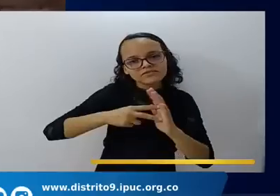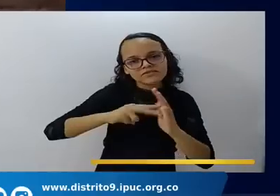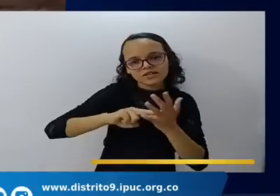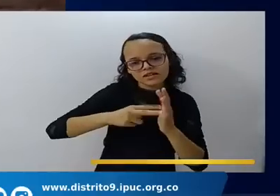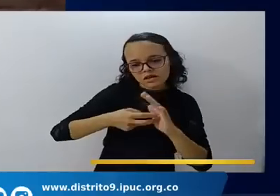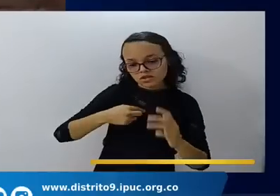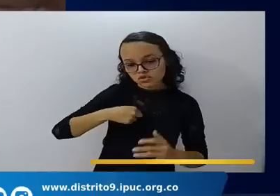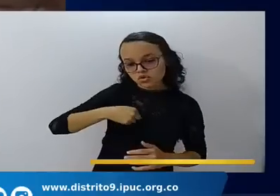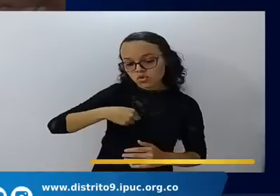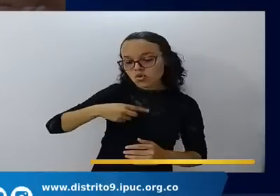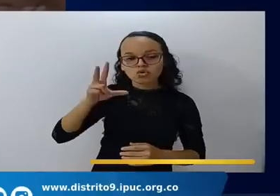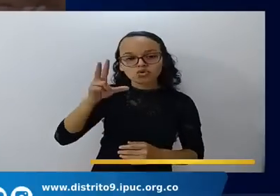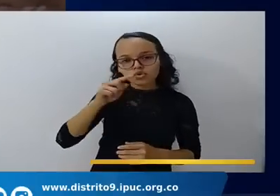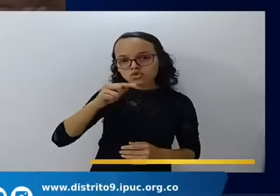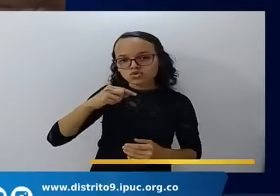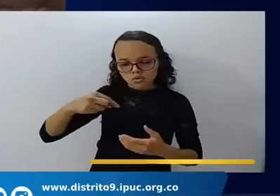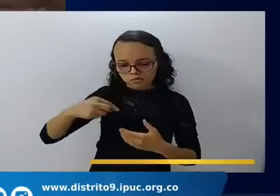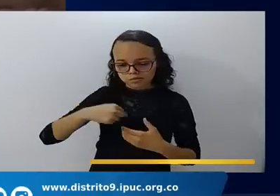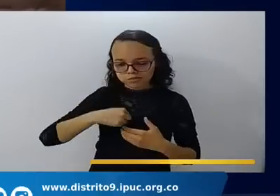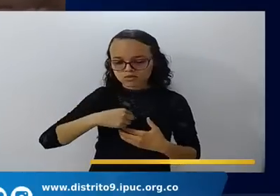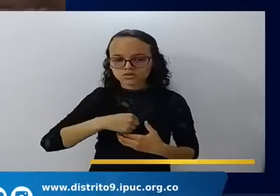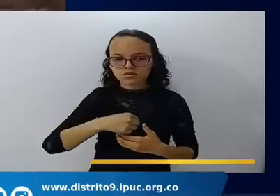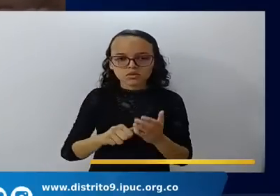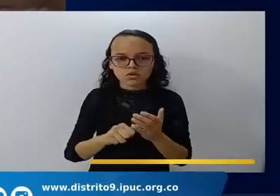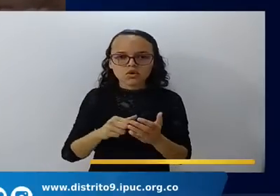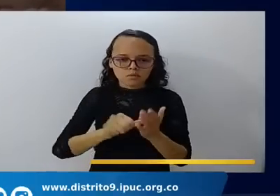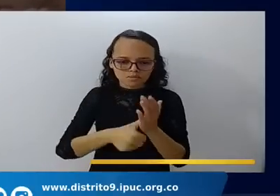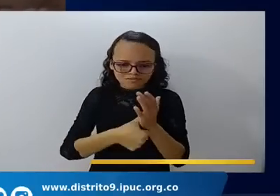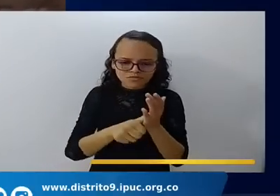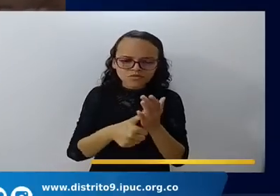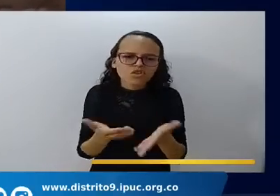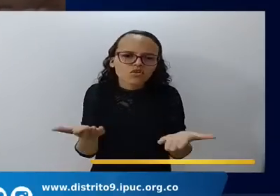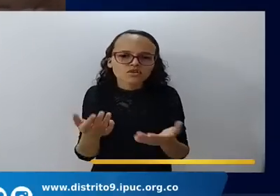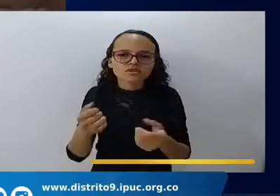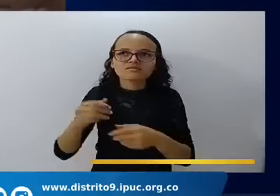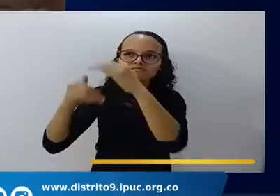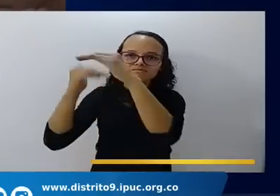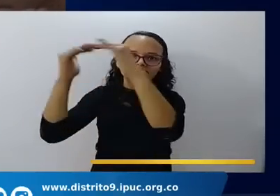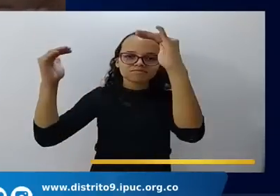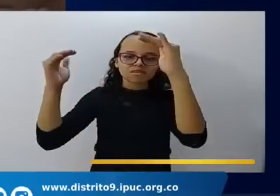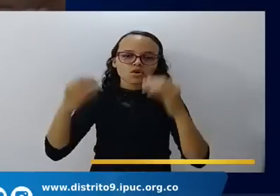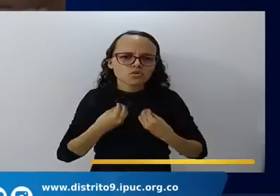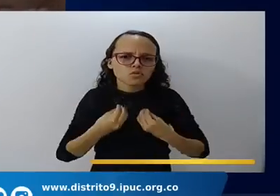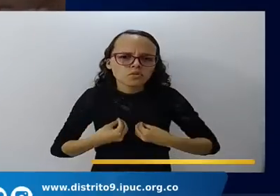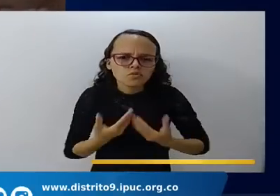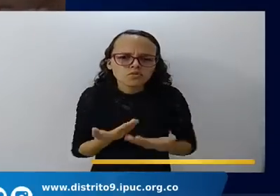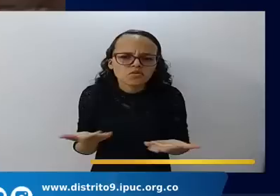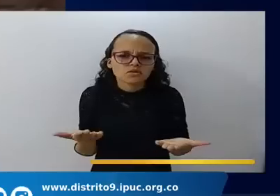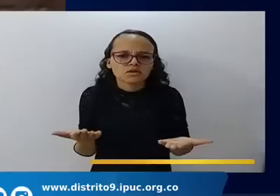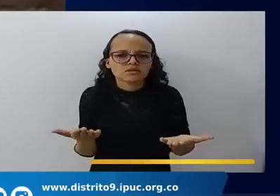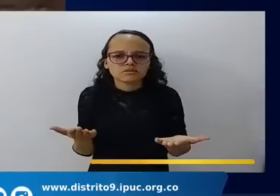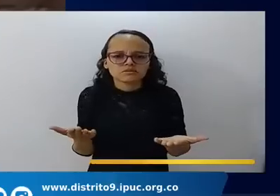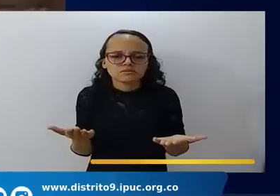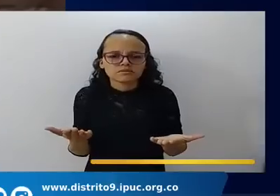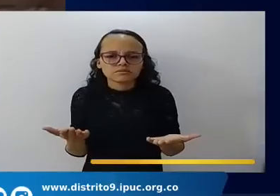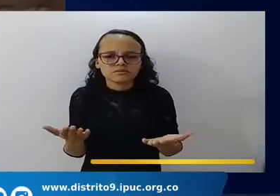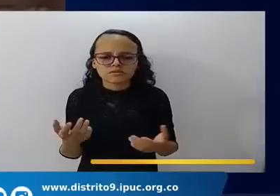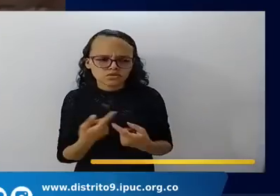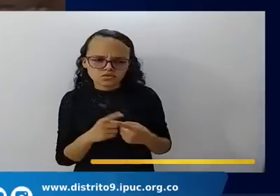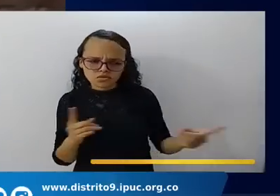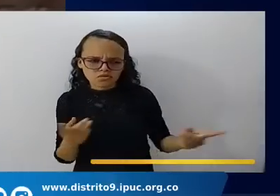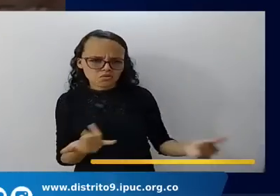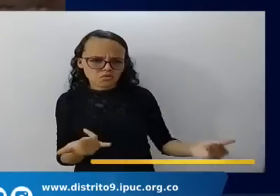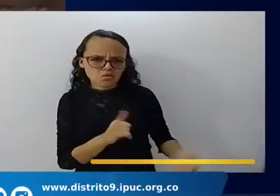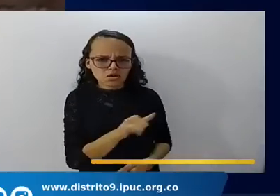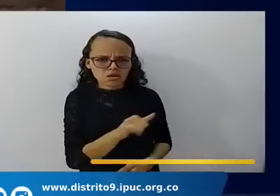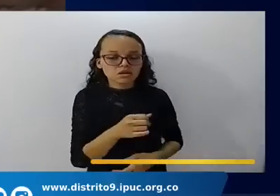yo no hablo como cualquiera porque yo no soy cualquiera ni vivo como cualquiera porque yo no soy cualquiera mas